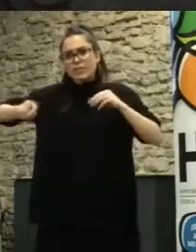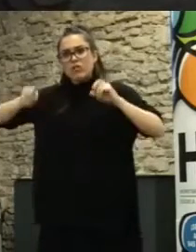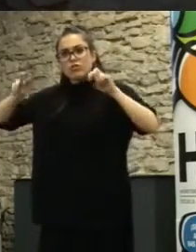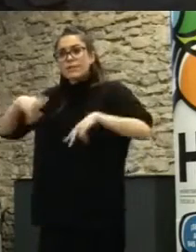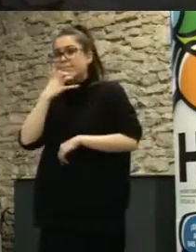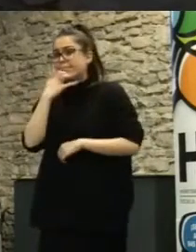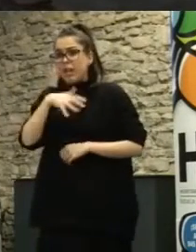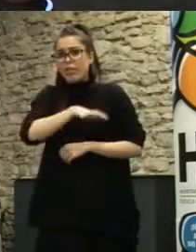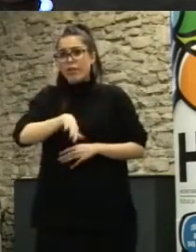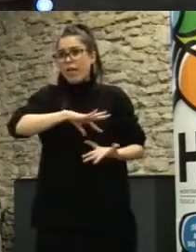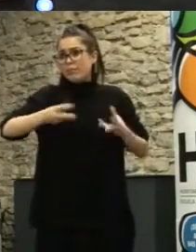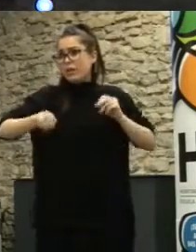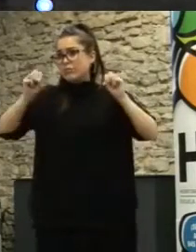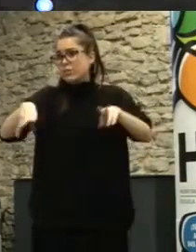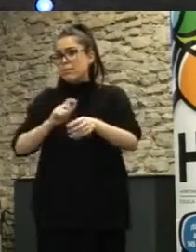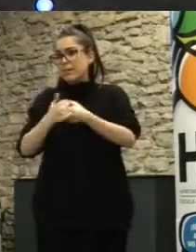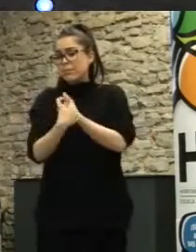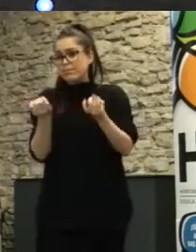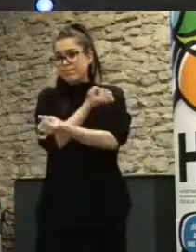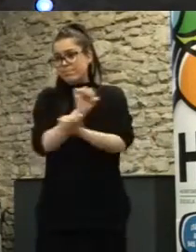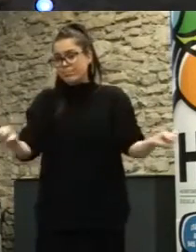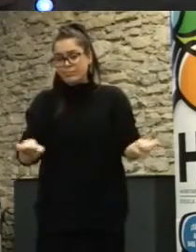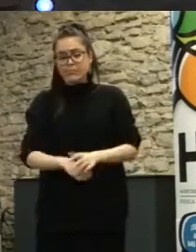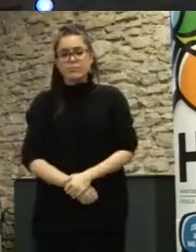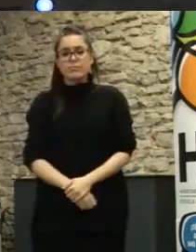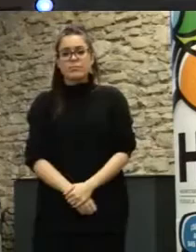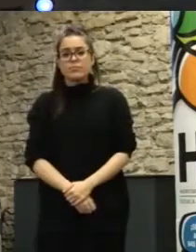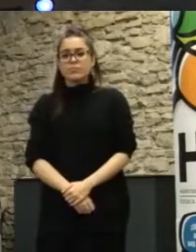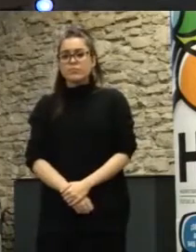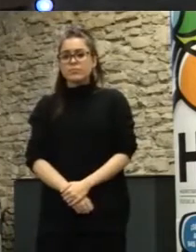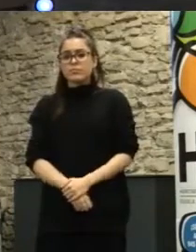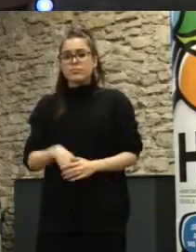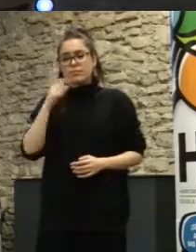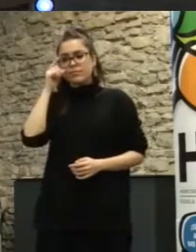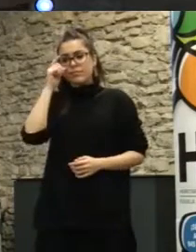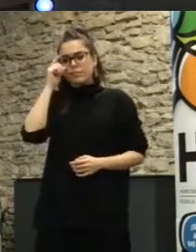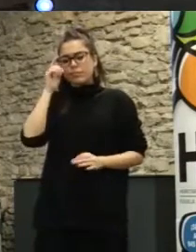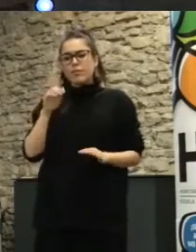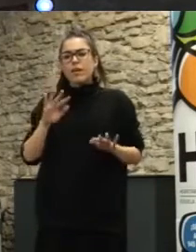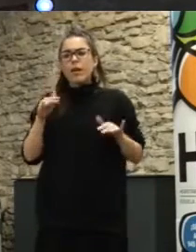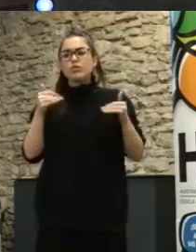no lo existe, no van a participar. Entonces, parecen cosas que son